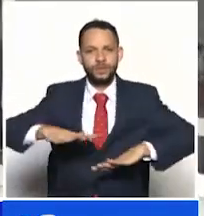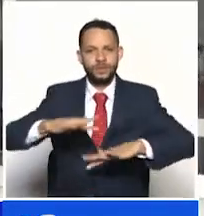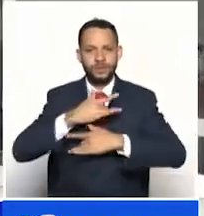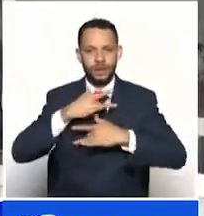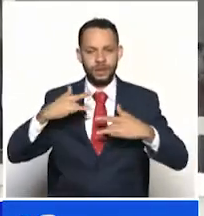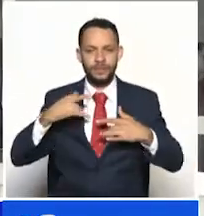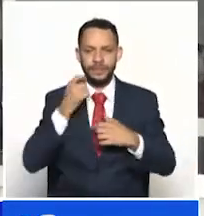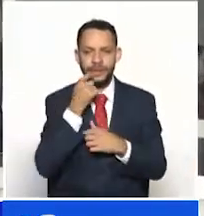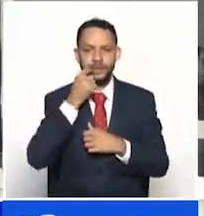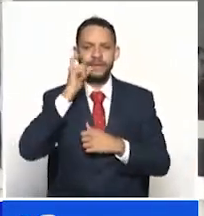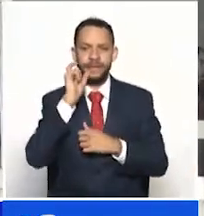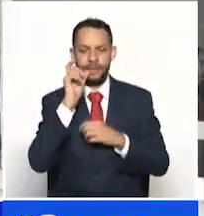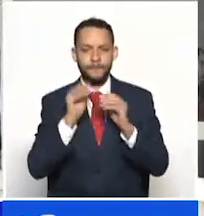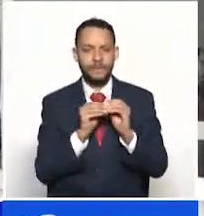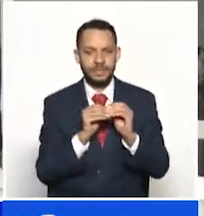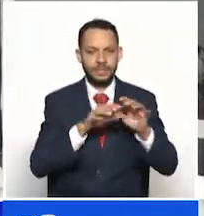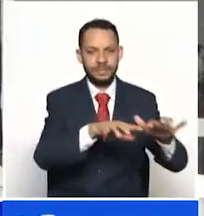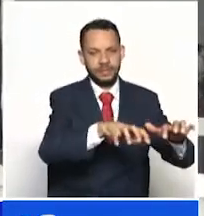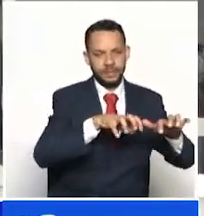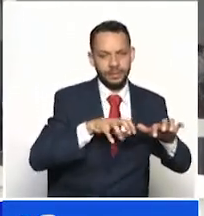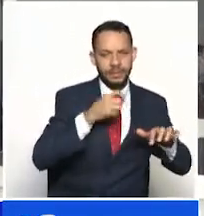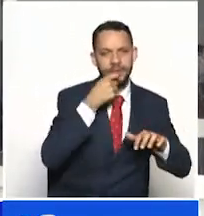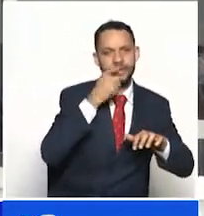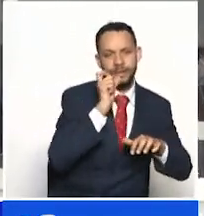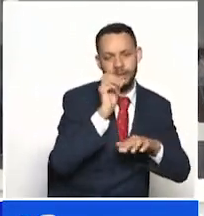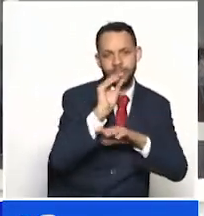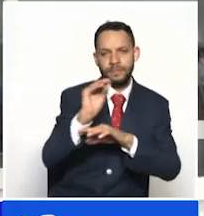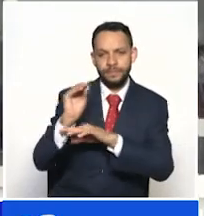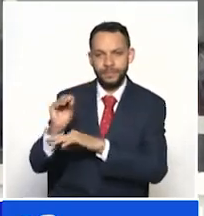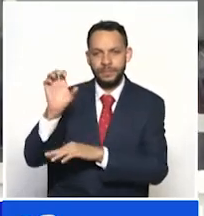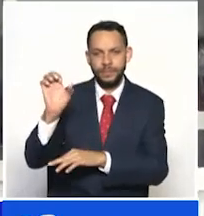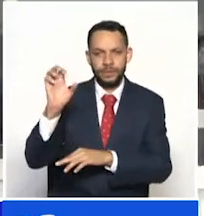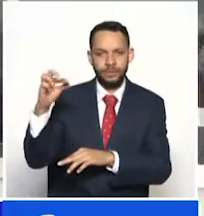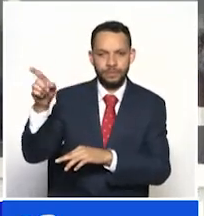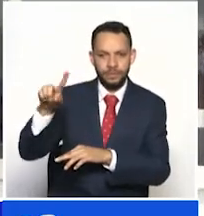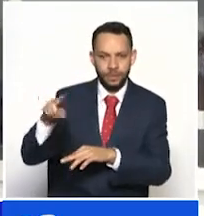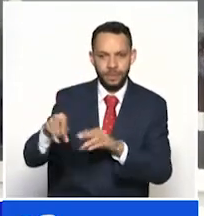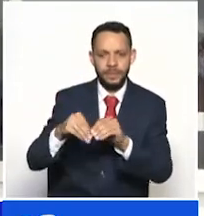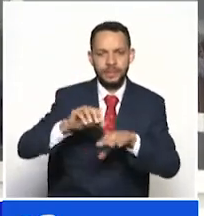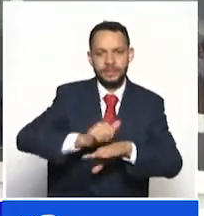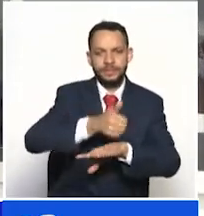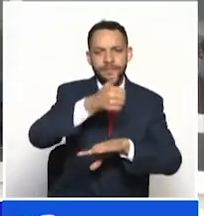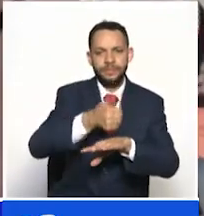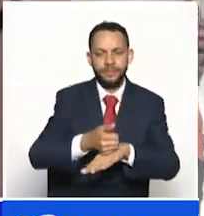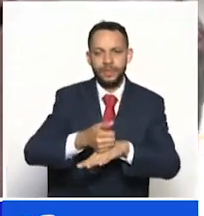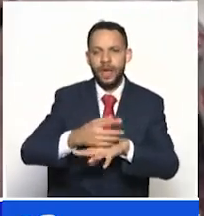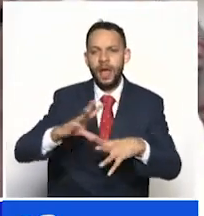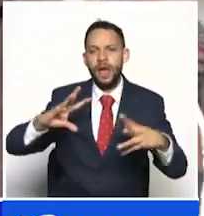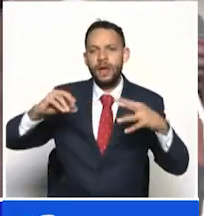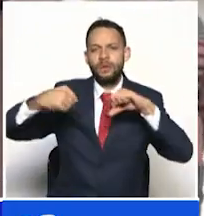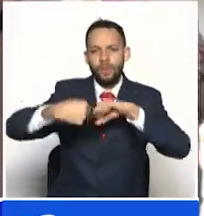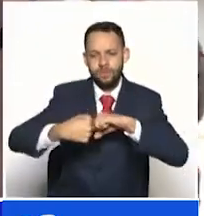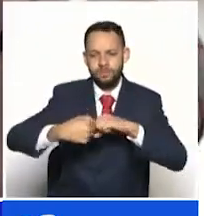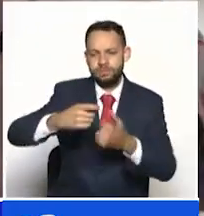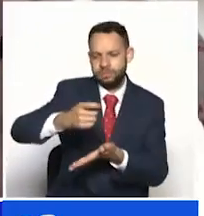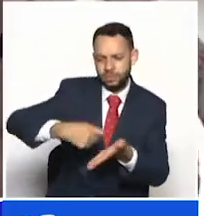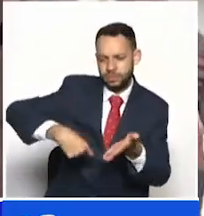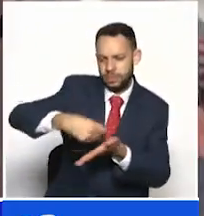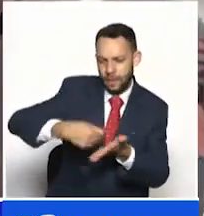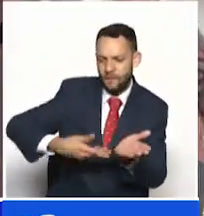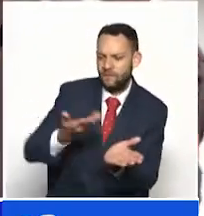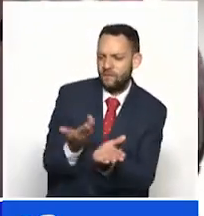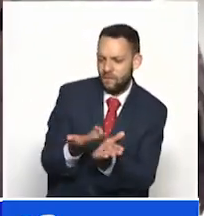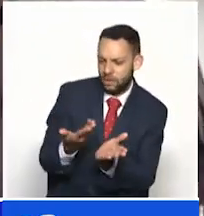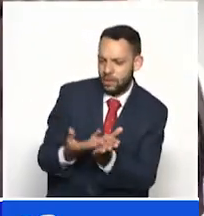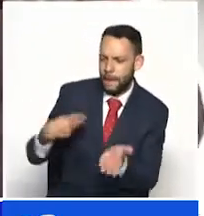Asamblea de Caldas invitaron a la CPS y a los gerentes de los hospitales a un ejercicio de socialización y seguimiento a las deudas